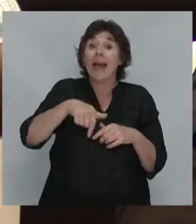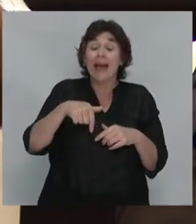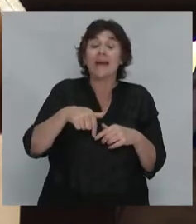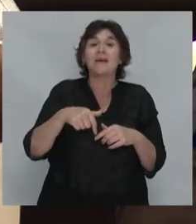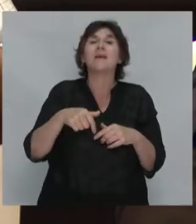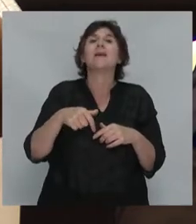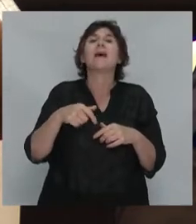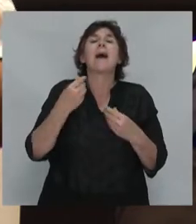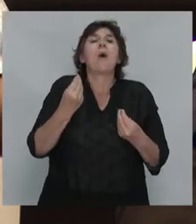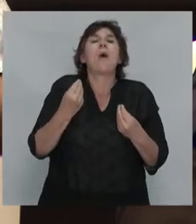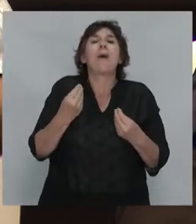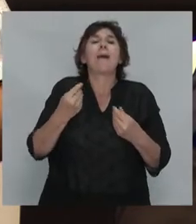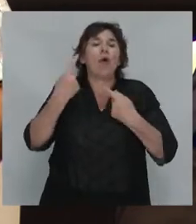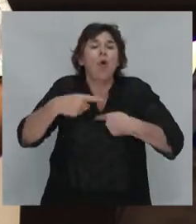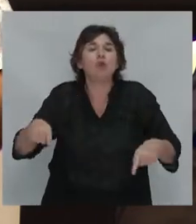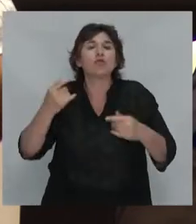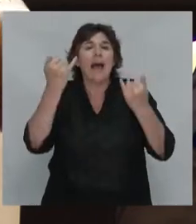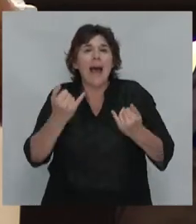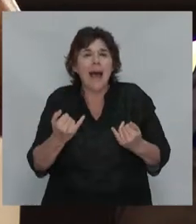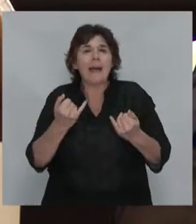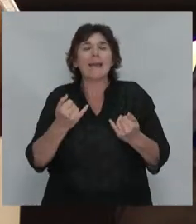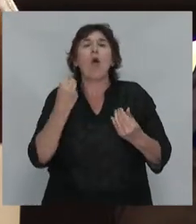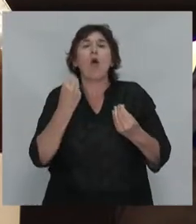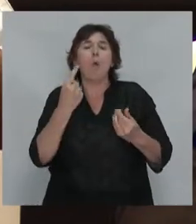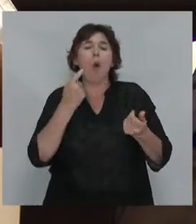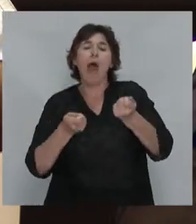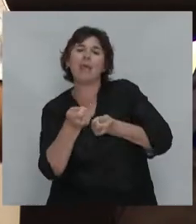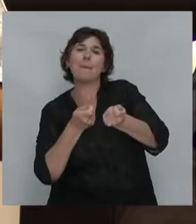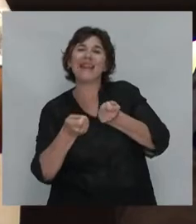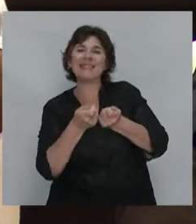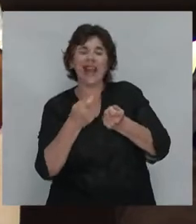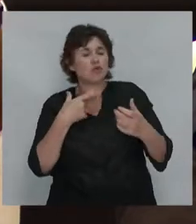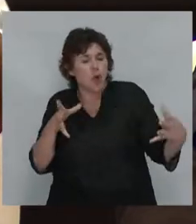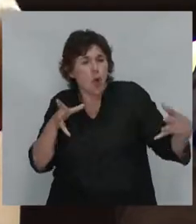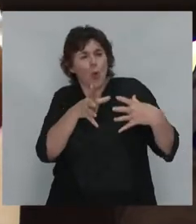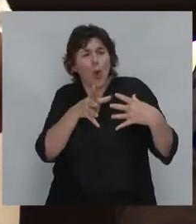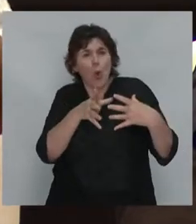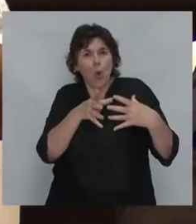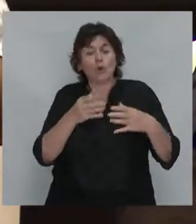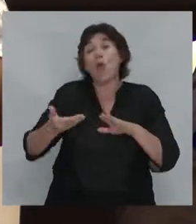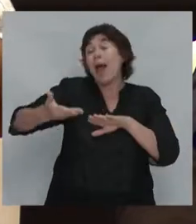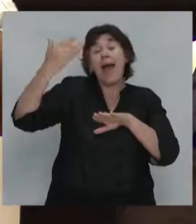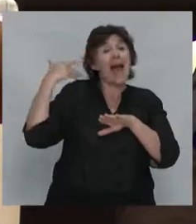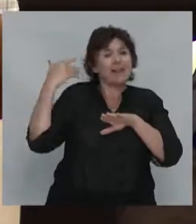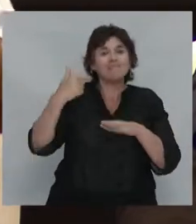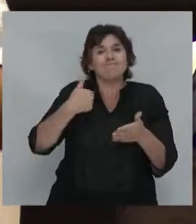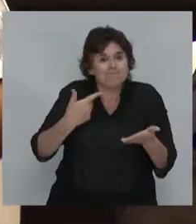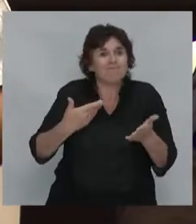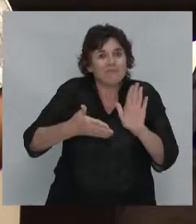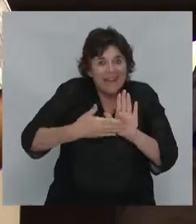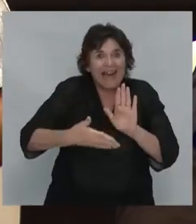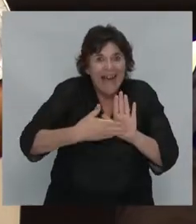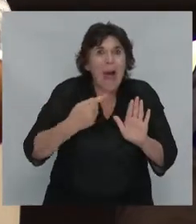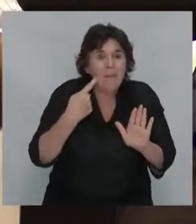uso de las reservas inteligentes, una administración conjunta de las reservas, que no lo pudimos hacer, lo intentamos en